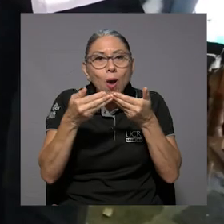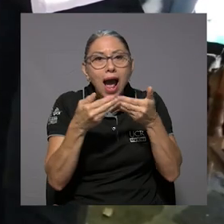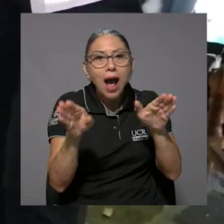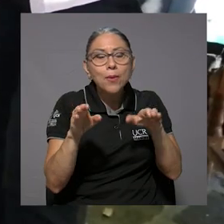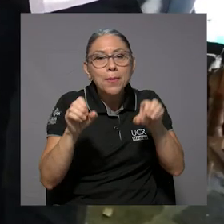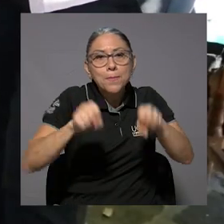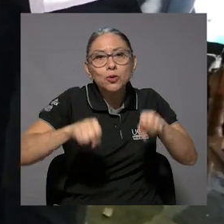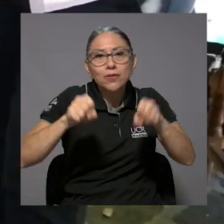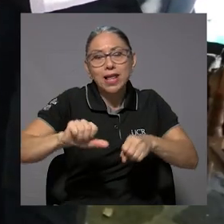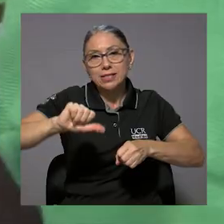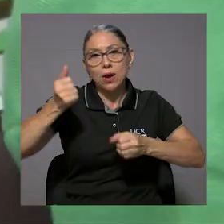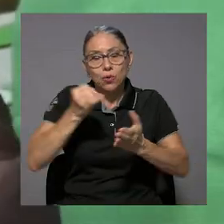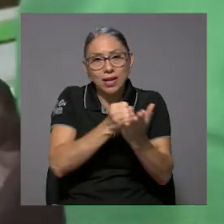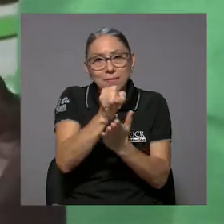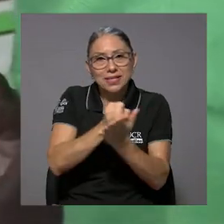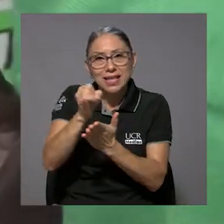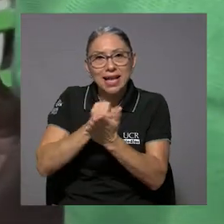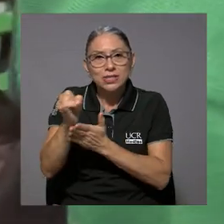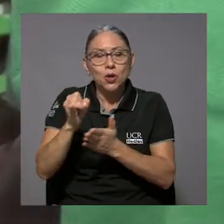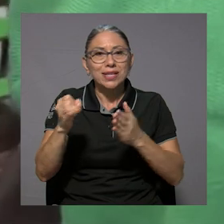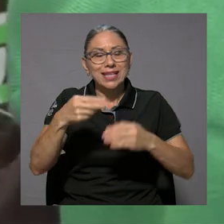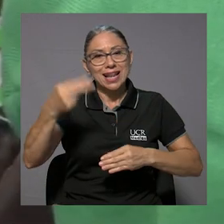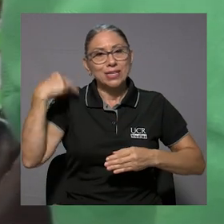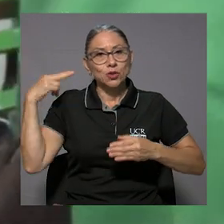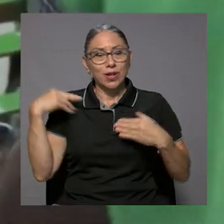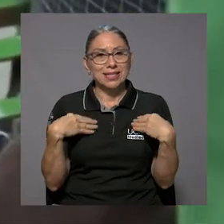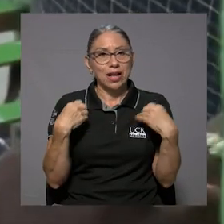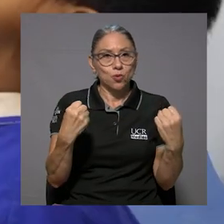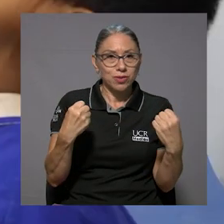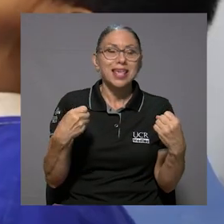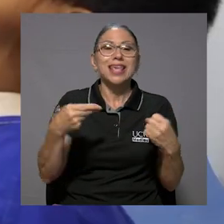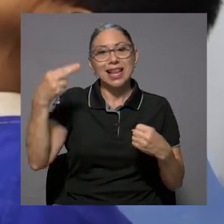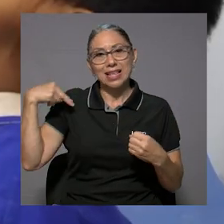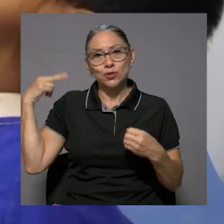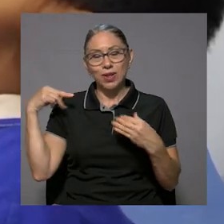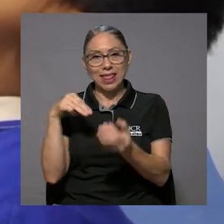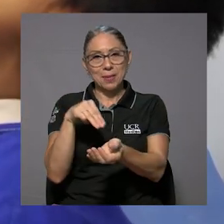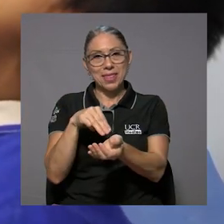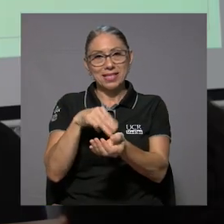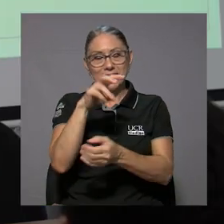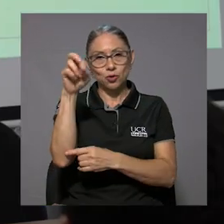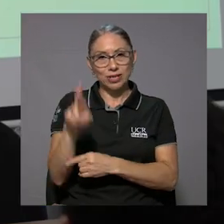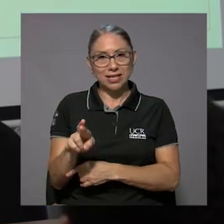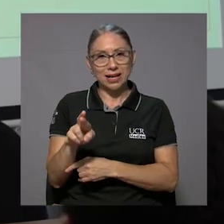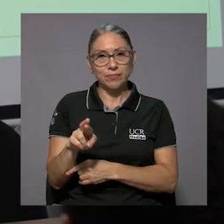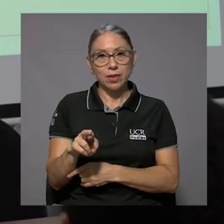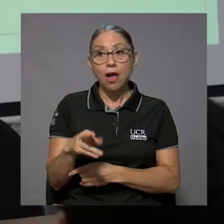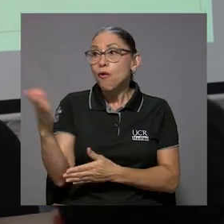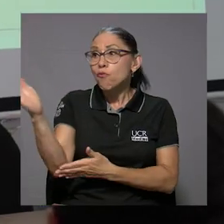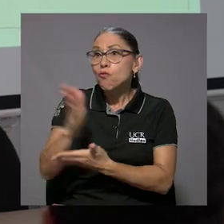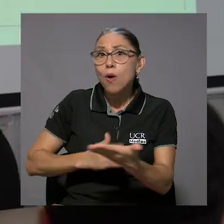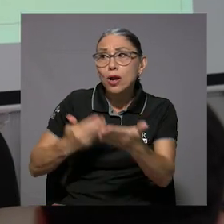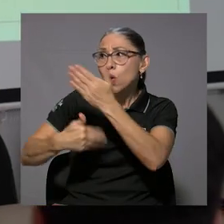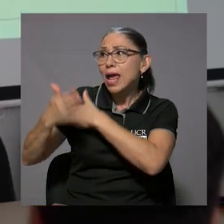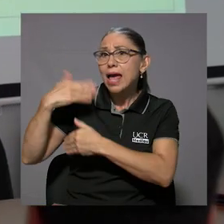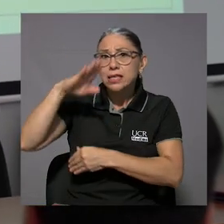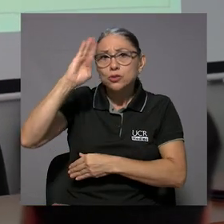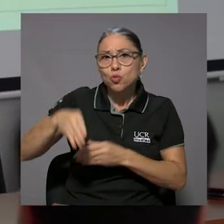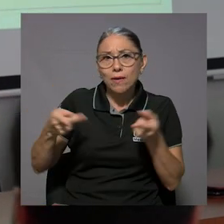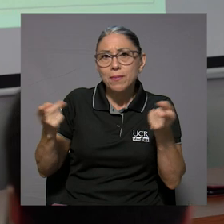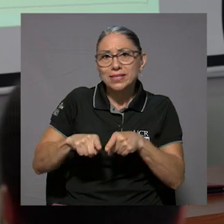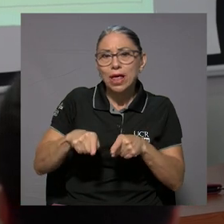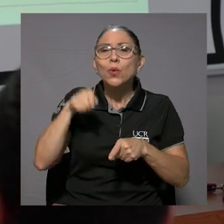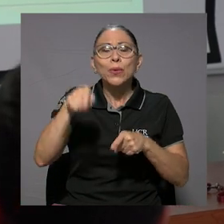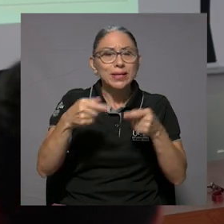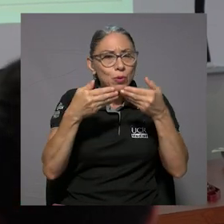El estudio abre camino a otras investigaciones en el área de la historia de la salud y de la historia de la medicina en Costa Rica. Fue algo